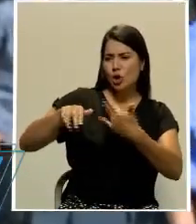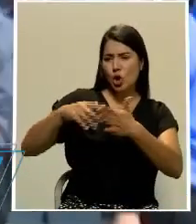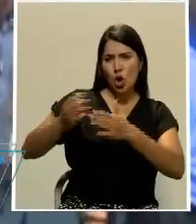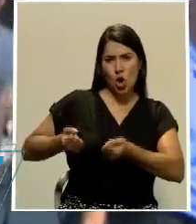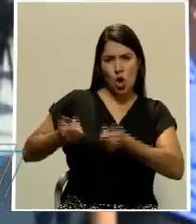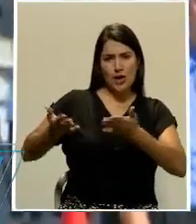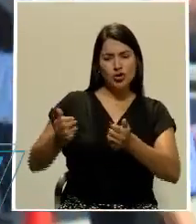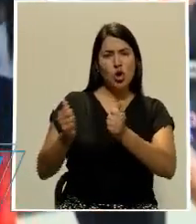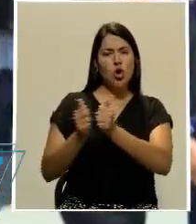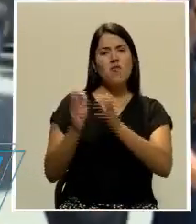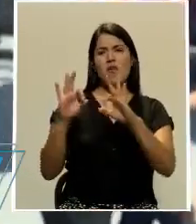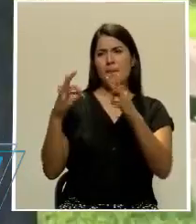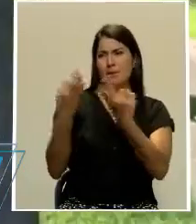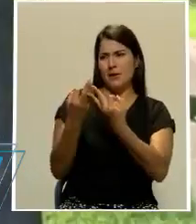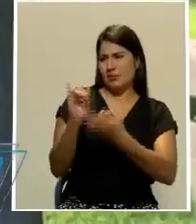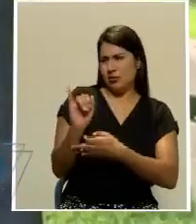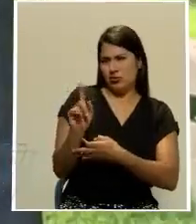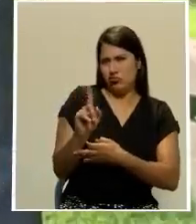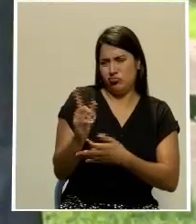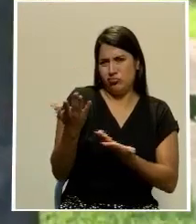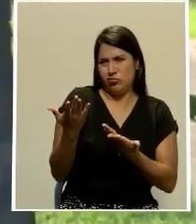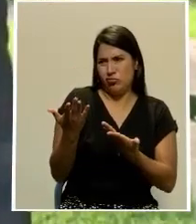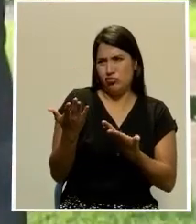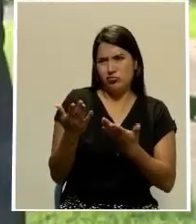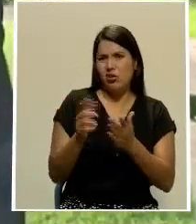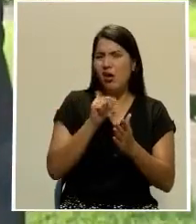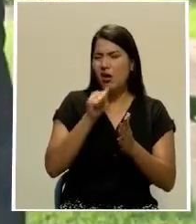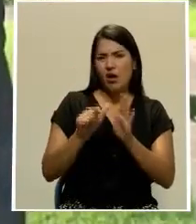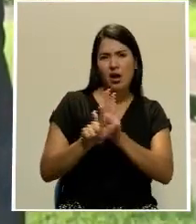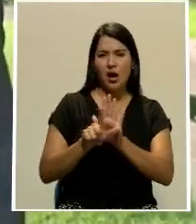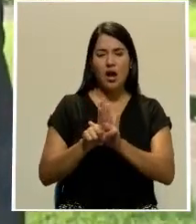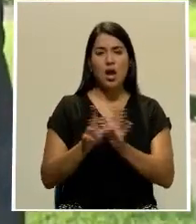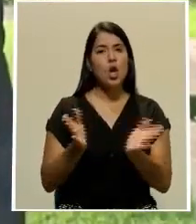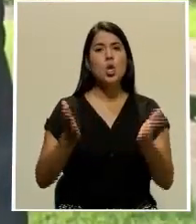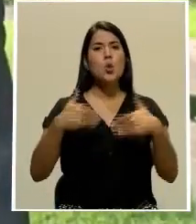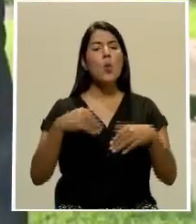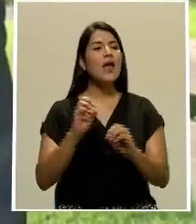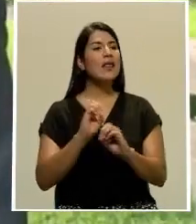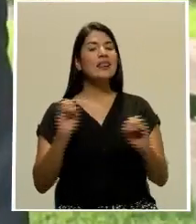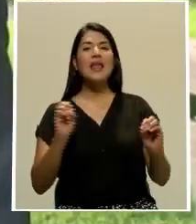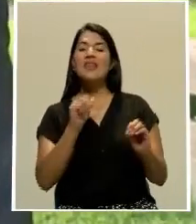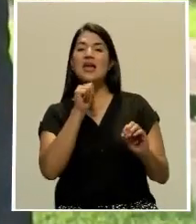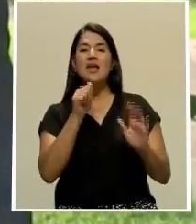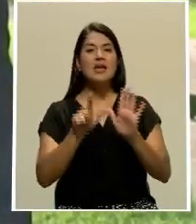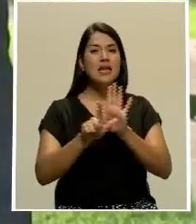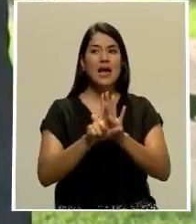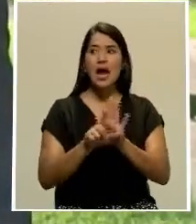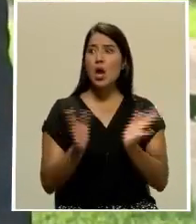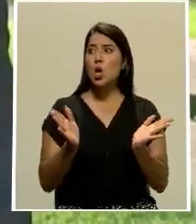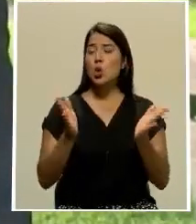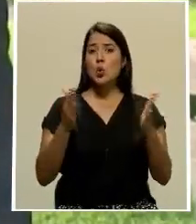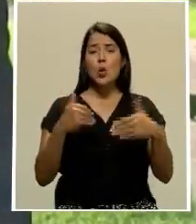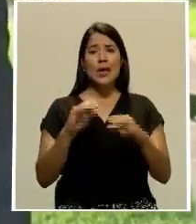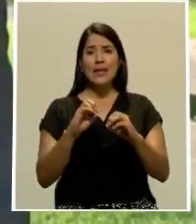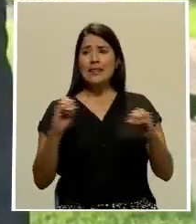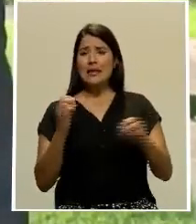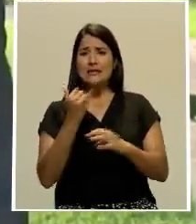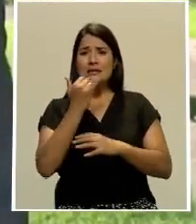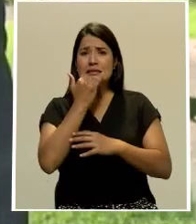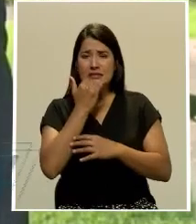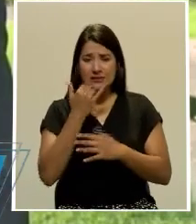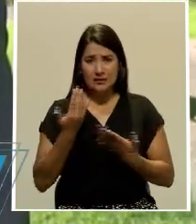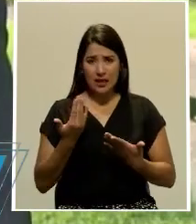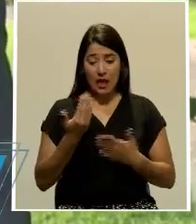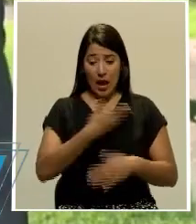irregular ni un delito. No existe absolutamente ningún delito porque no hay nada irregular en que el señor presidente de la